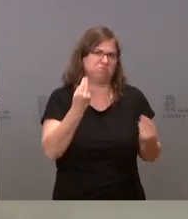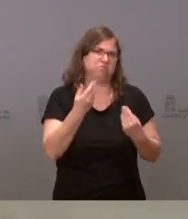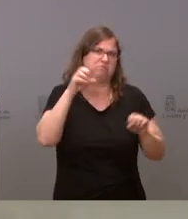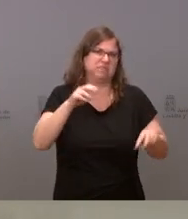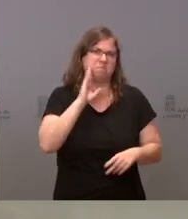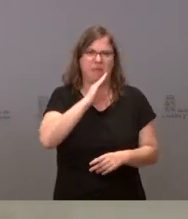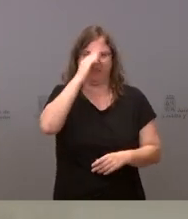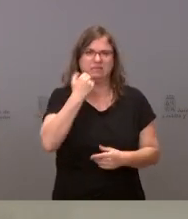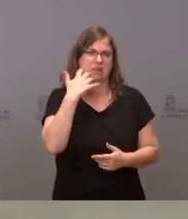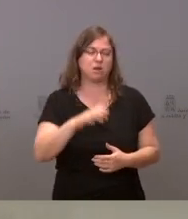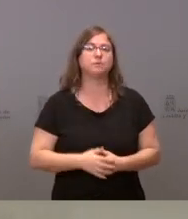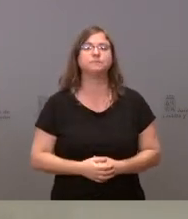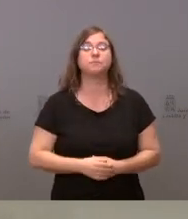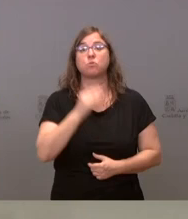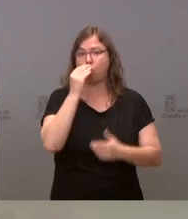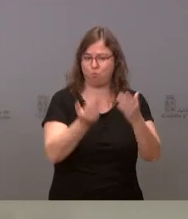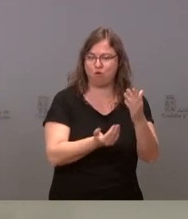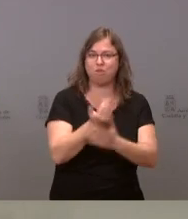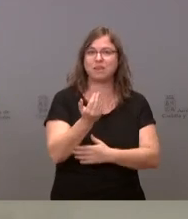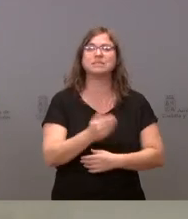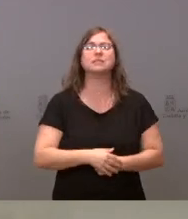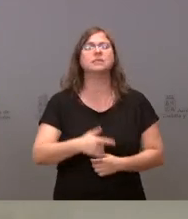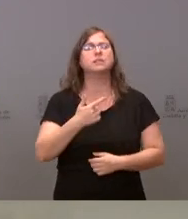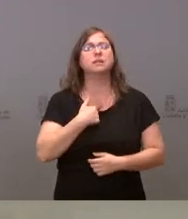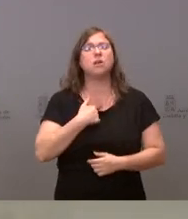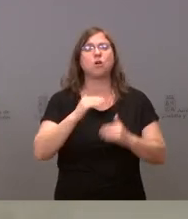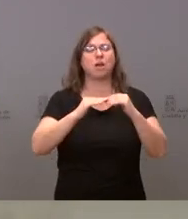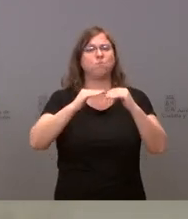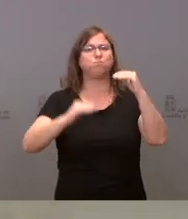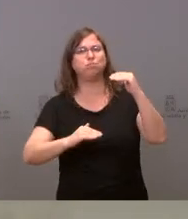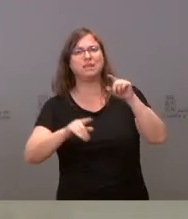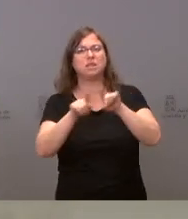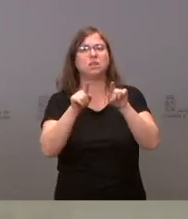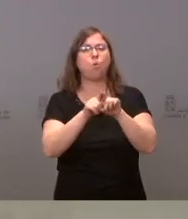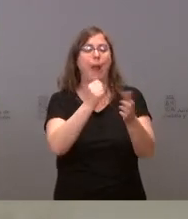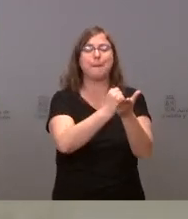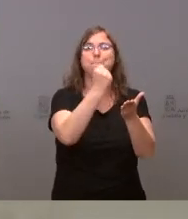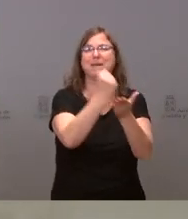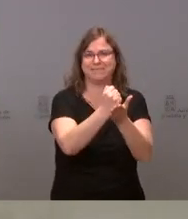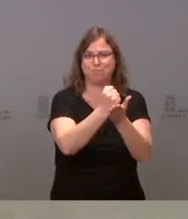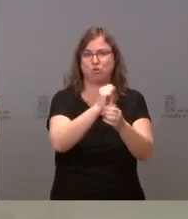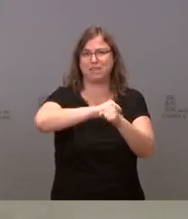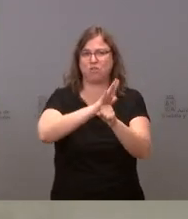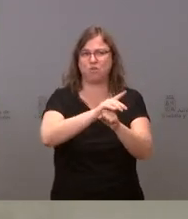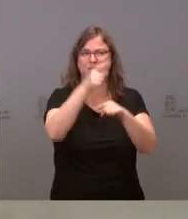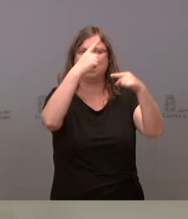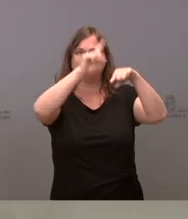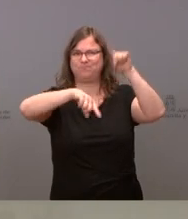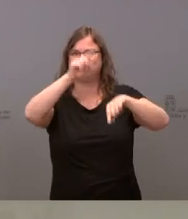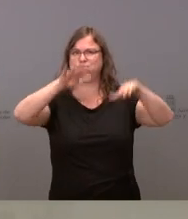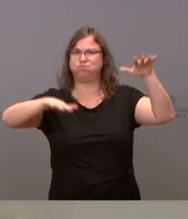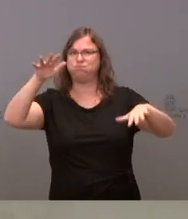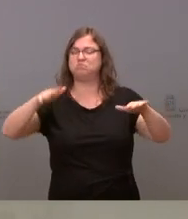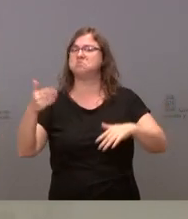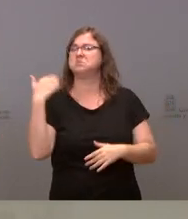Sí, hola. Muy buenos días por aquí. Más allá de las desigualdades que denuncia en cuanto al pasaporte COVID, ayer Andalucía abrió la puerta